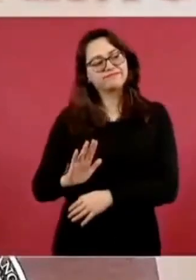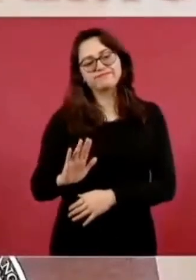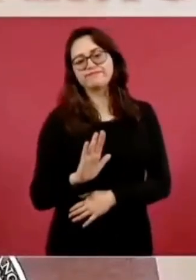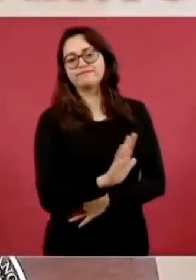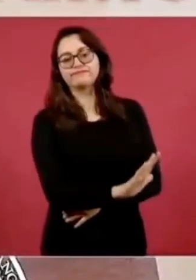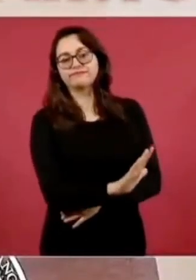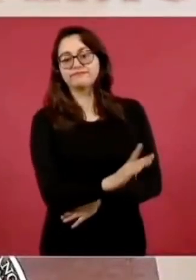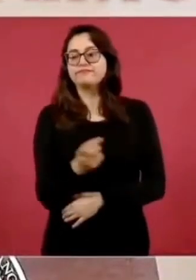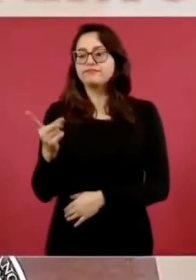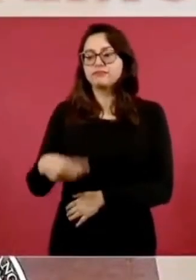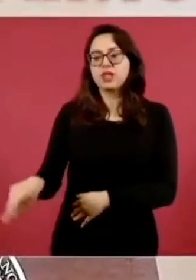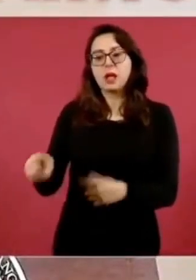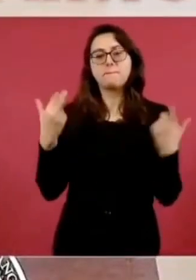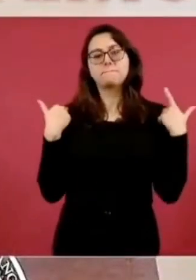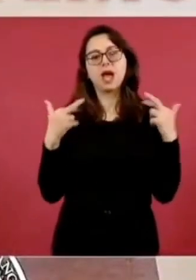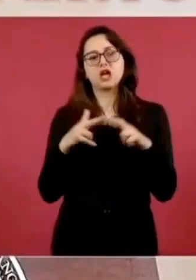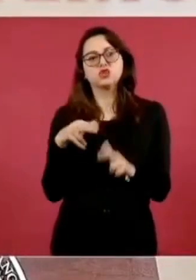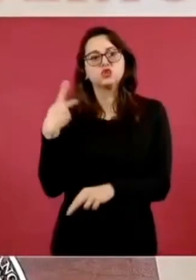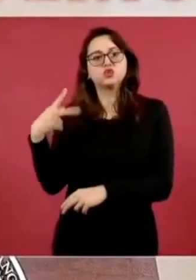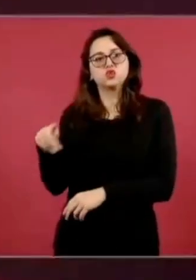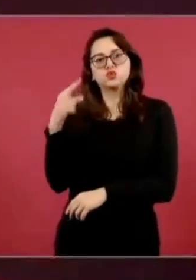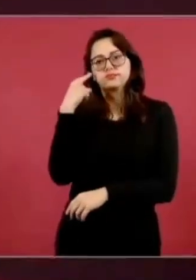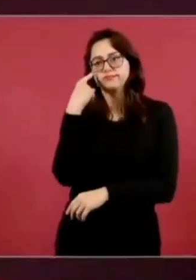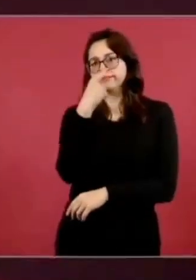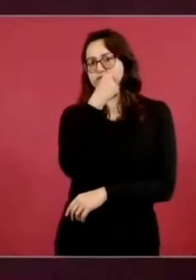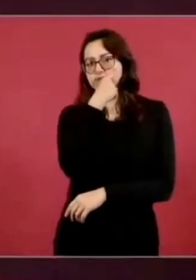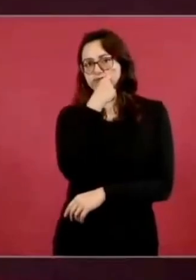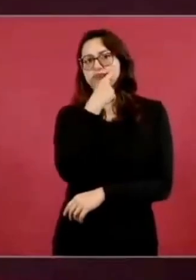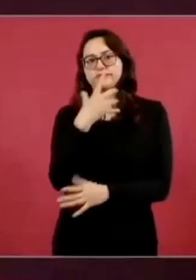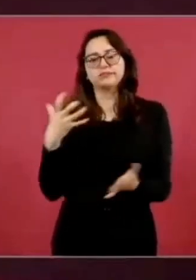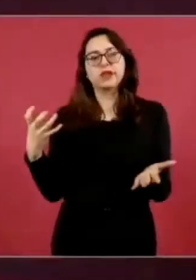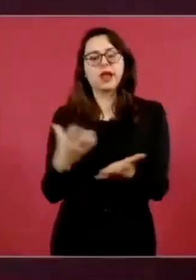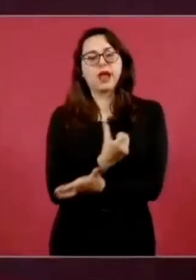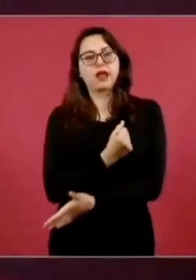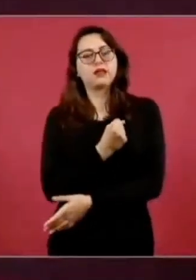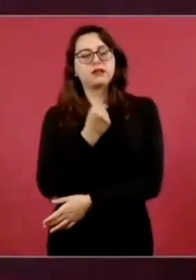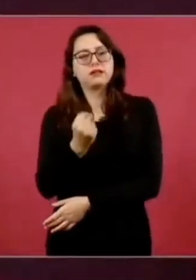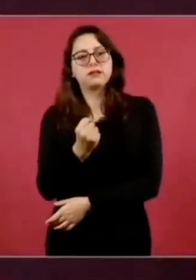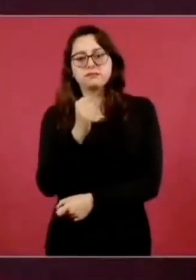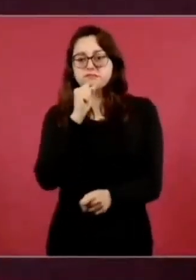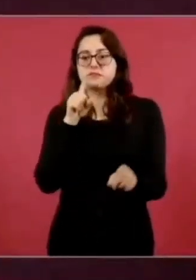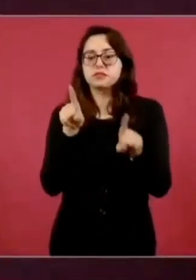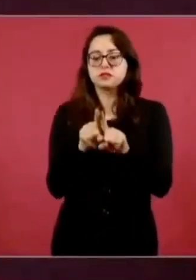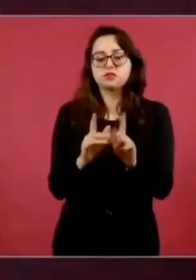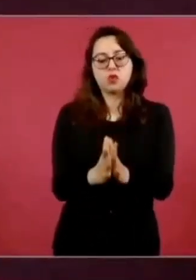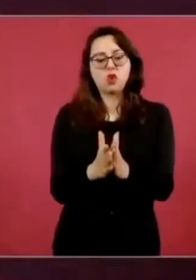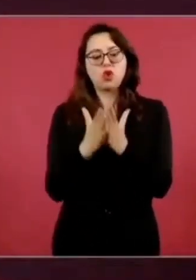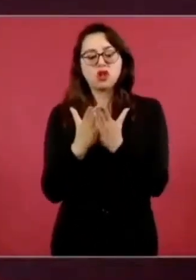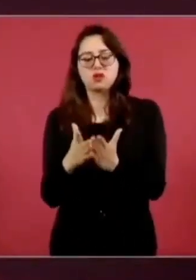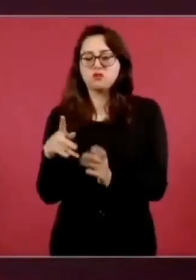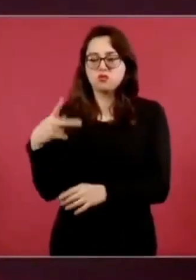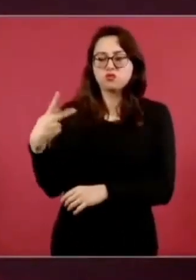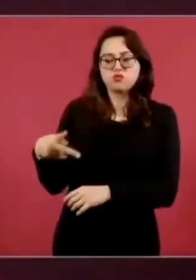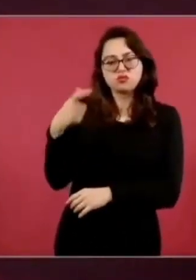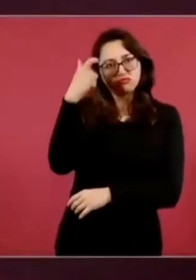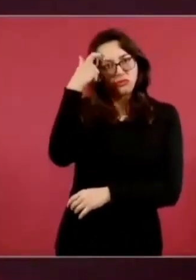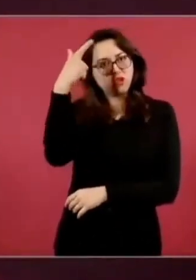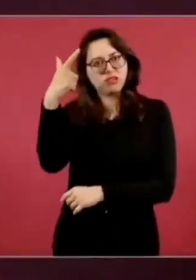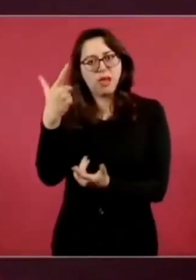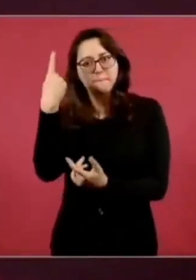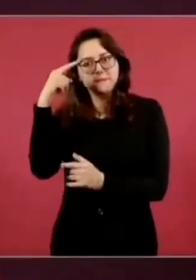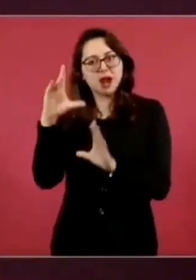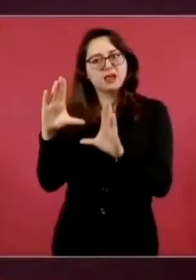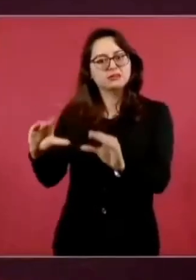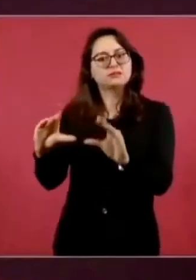y los libros de texto son una conquista del magisterio y ambas no se las podrán arrebatar tan fácil, porque